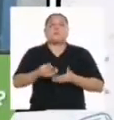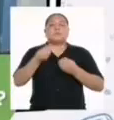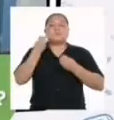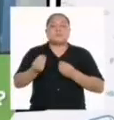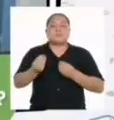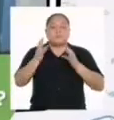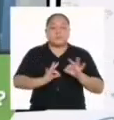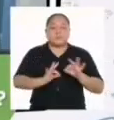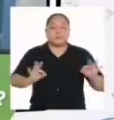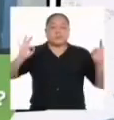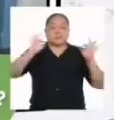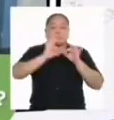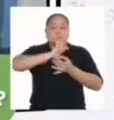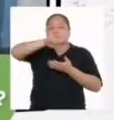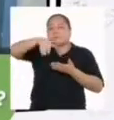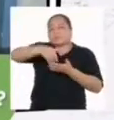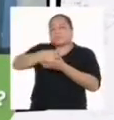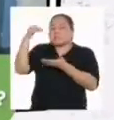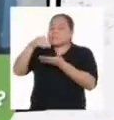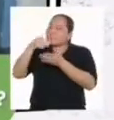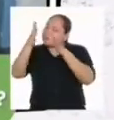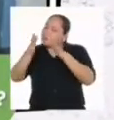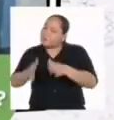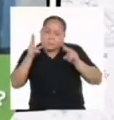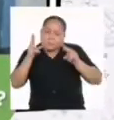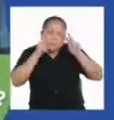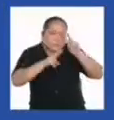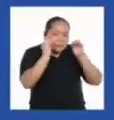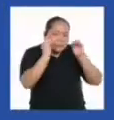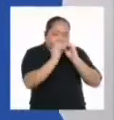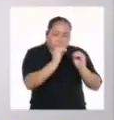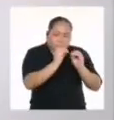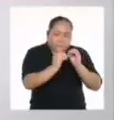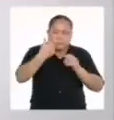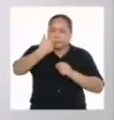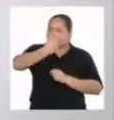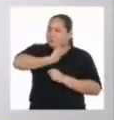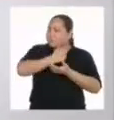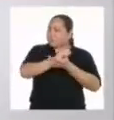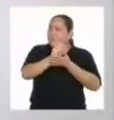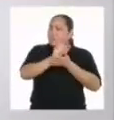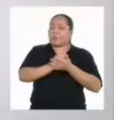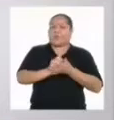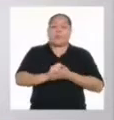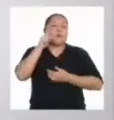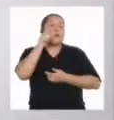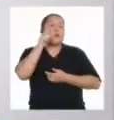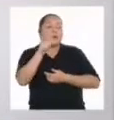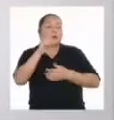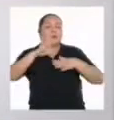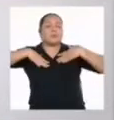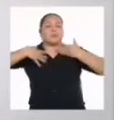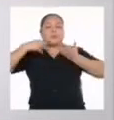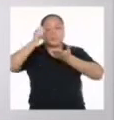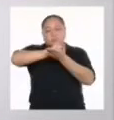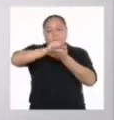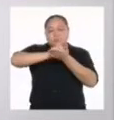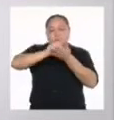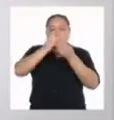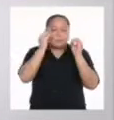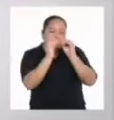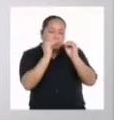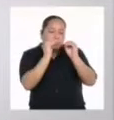importante que todos los estudiantes revisen sus propios textos? La revisión del texto escrito es una